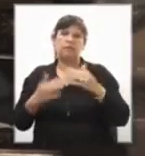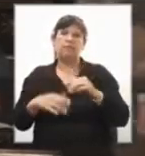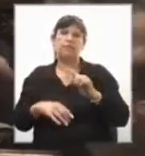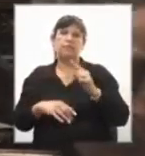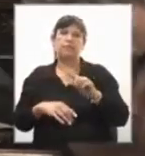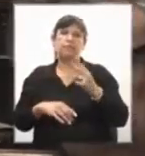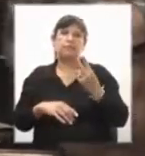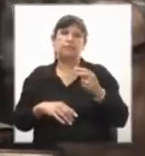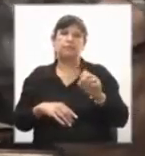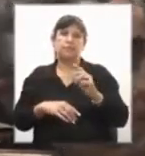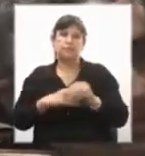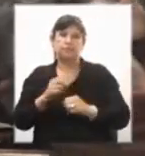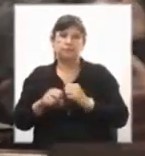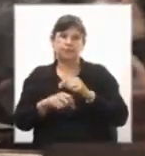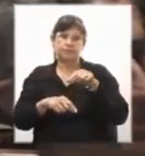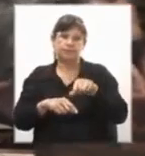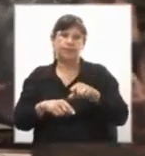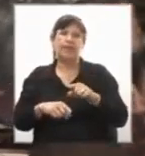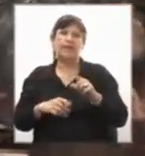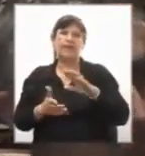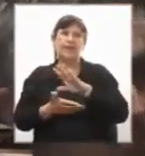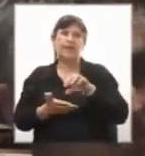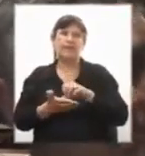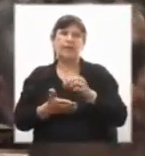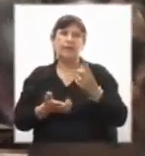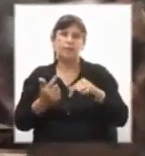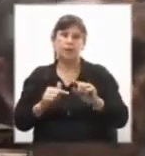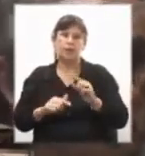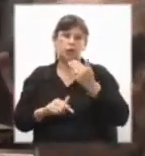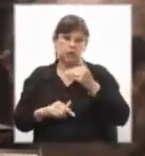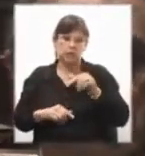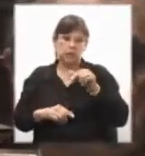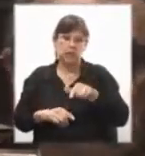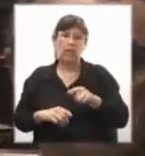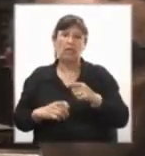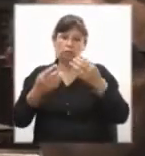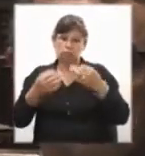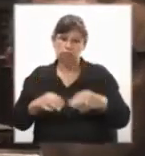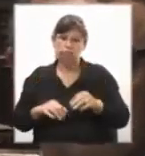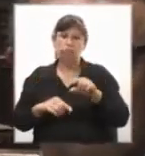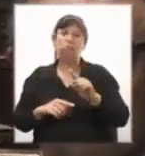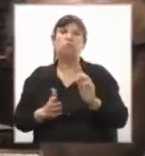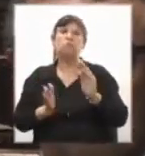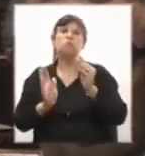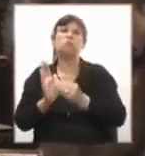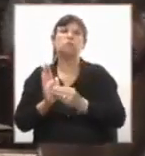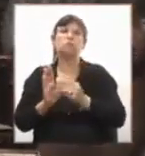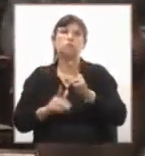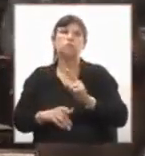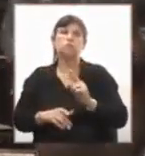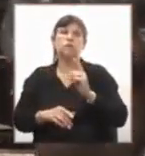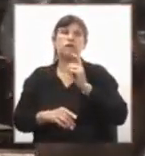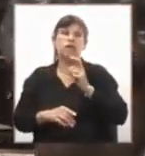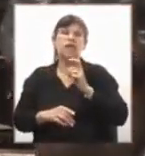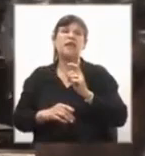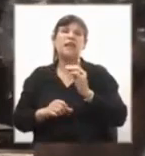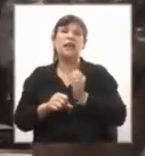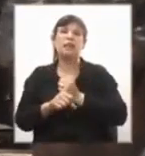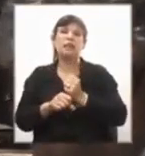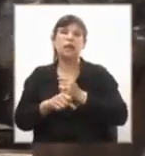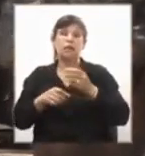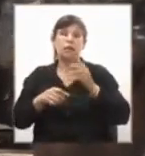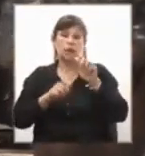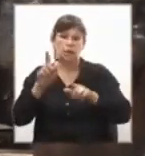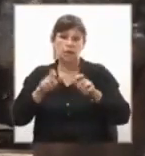120 años de esta ciudad, pero entiendo totalmente oportuno establecer feriado laborable para los